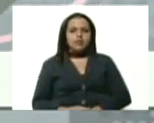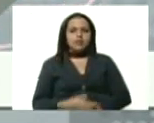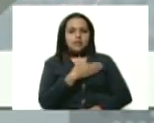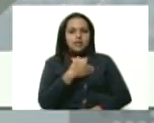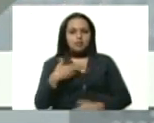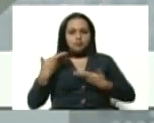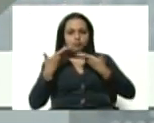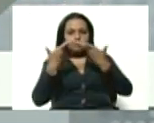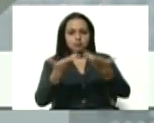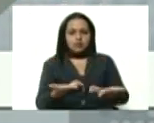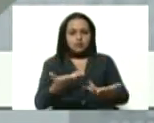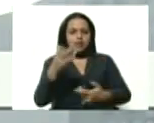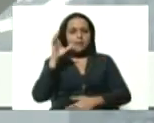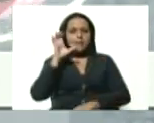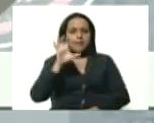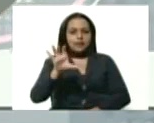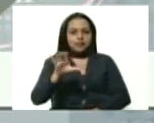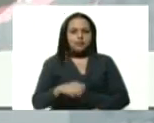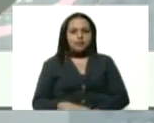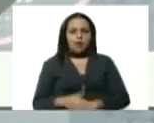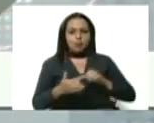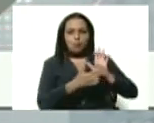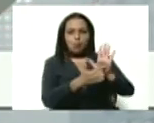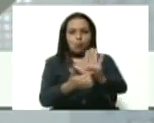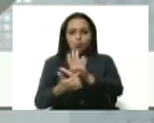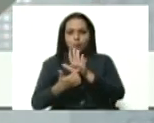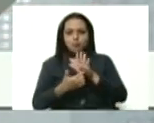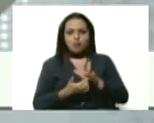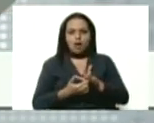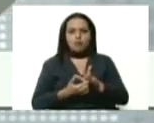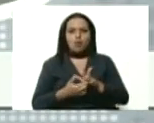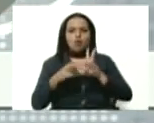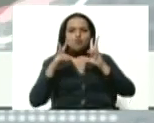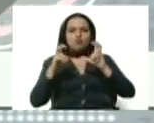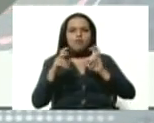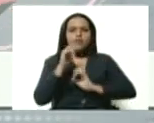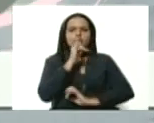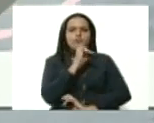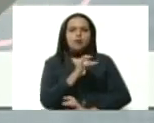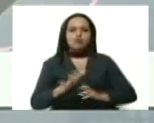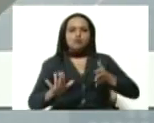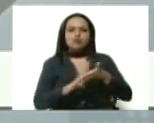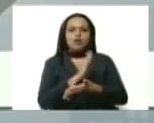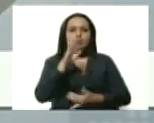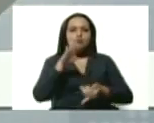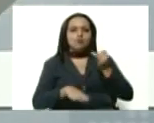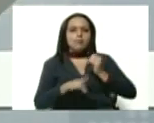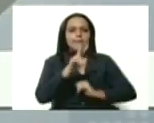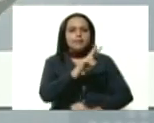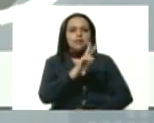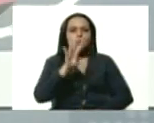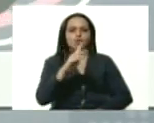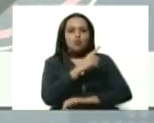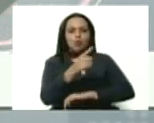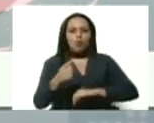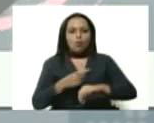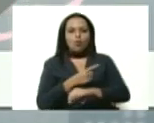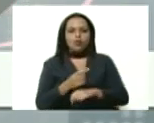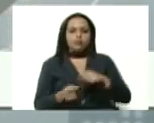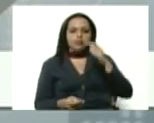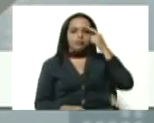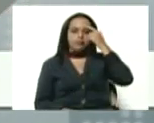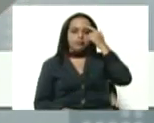país para presentar las novedades de las últimas 24 horas. queremos